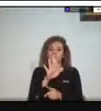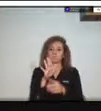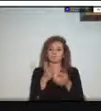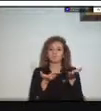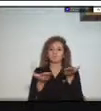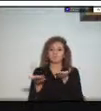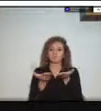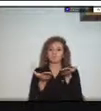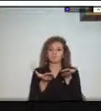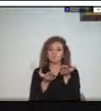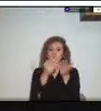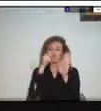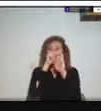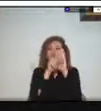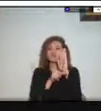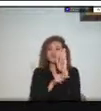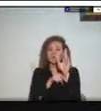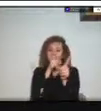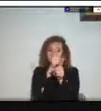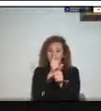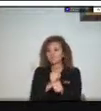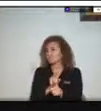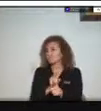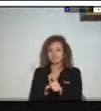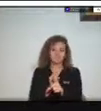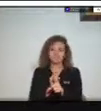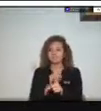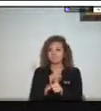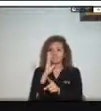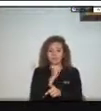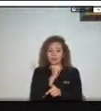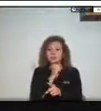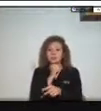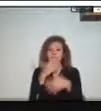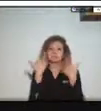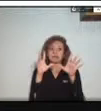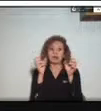menos aún cuando ya estamos categorizados en alto riesgo